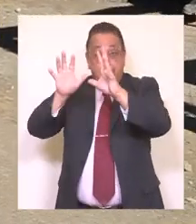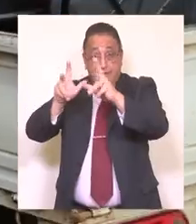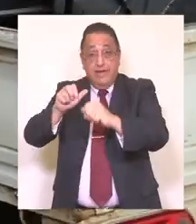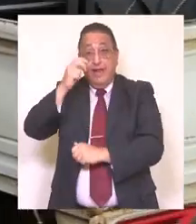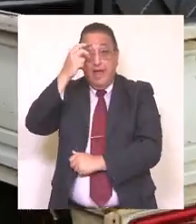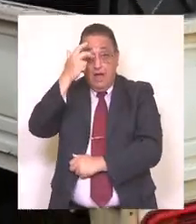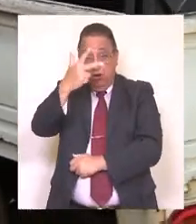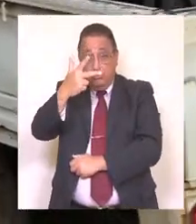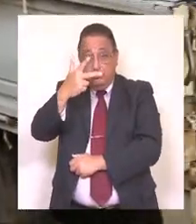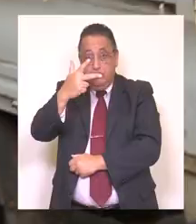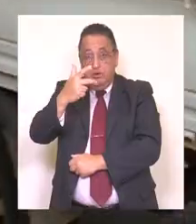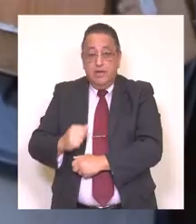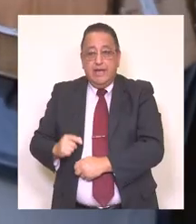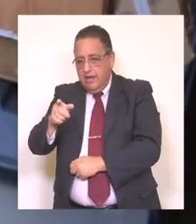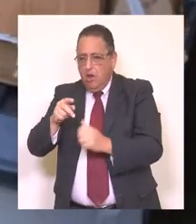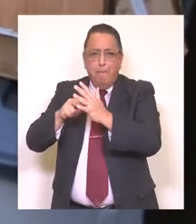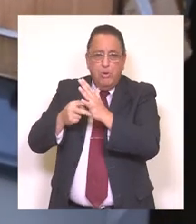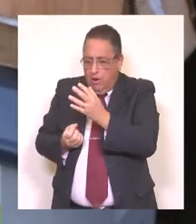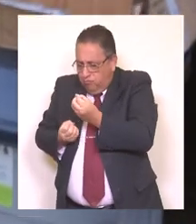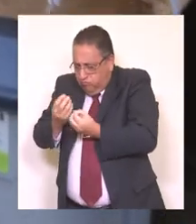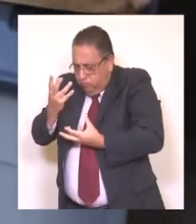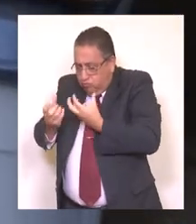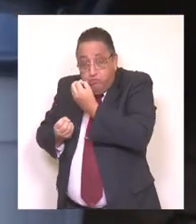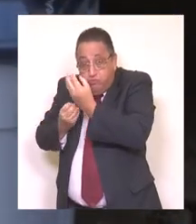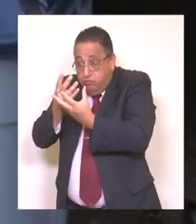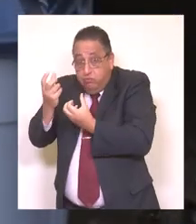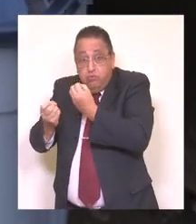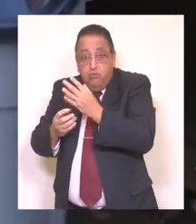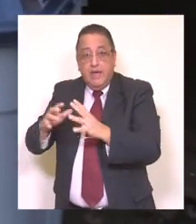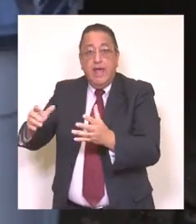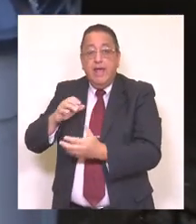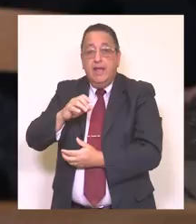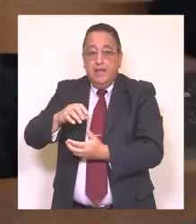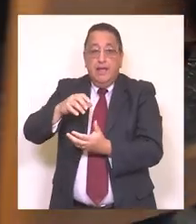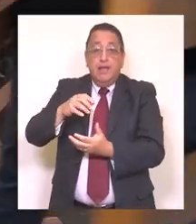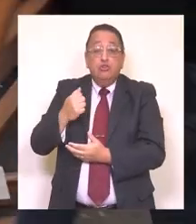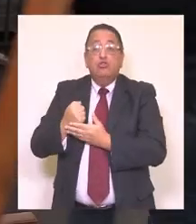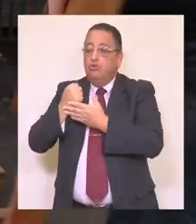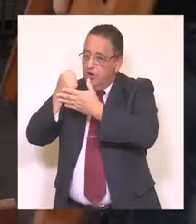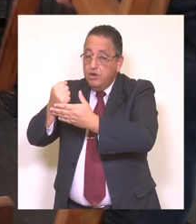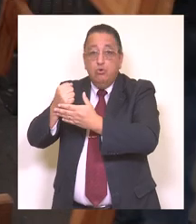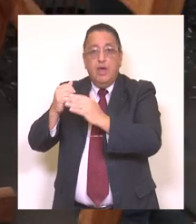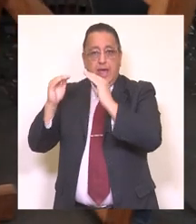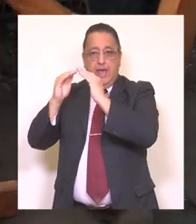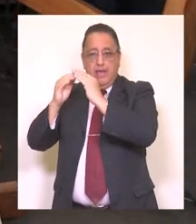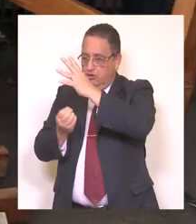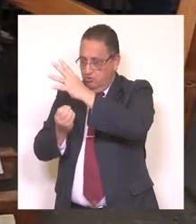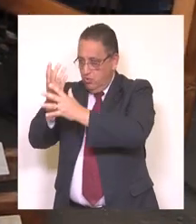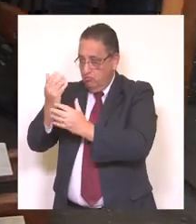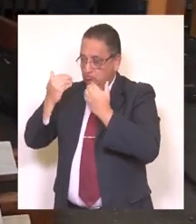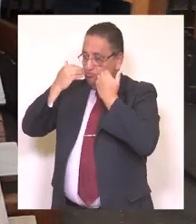afectadas con siniestros que ocurrieron en la comuna y les entregamos una vivienda de emergencia.